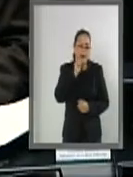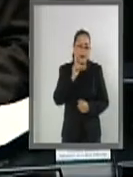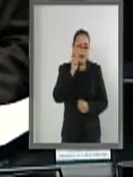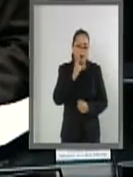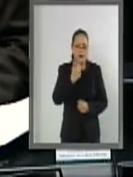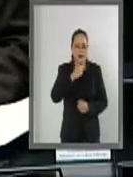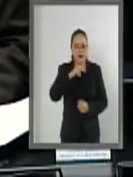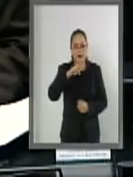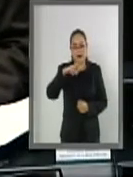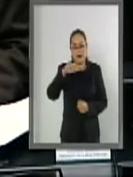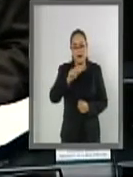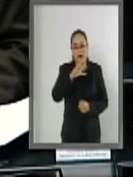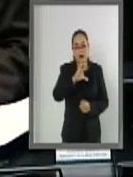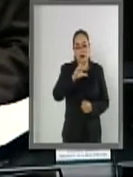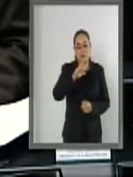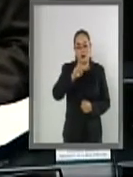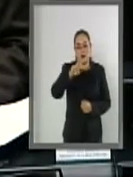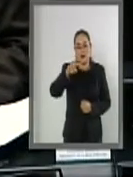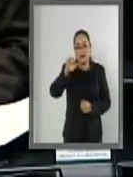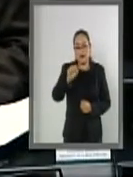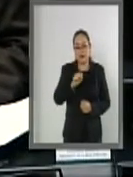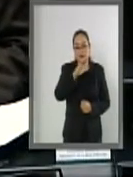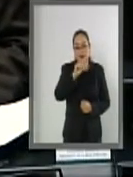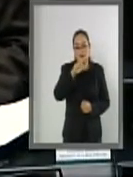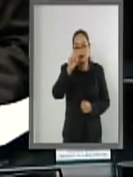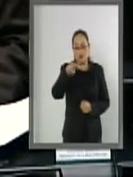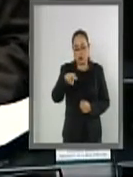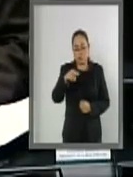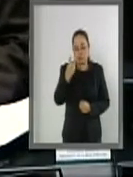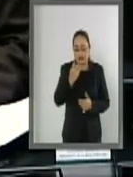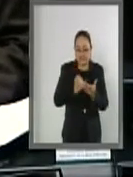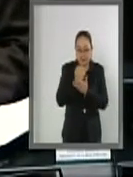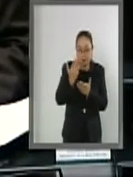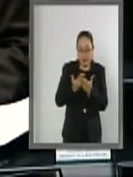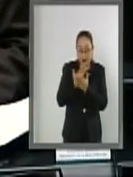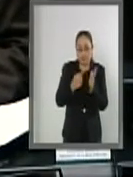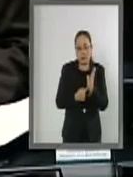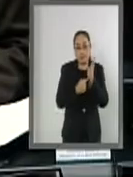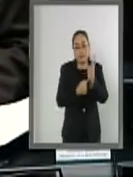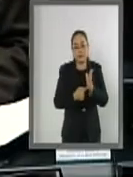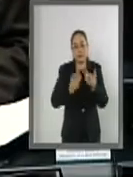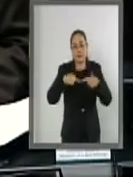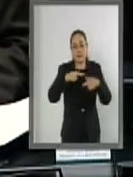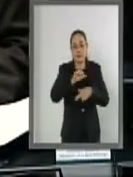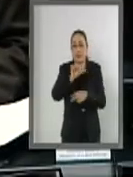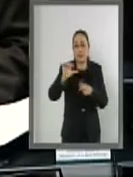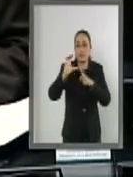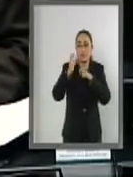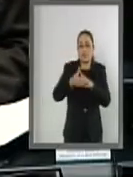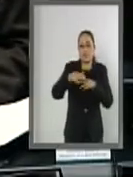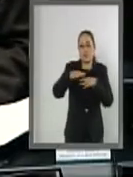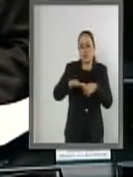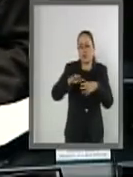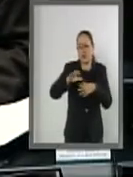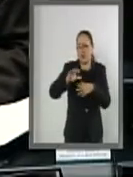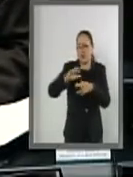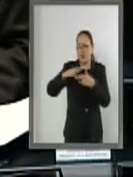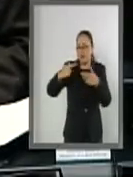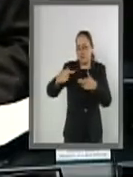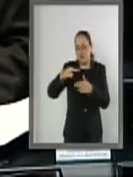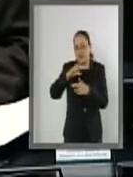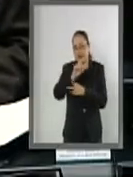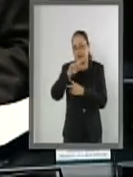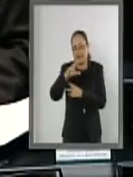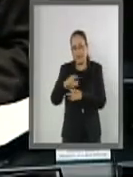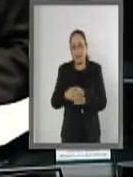Gabriela Cuevas Barrón para presentar el dictamen a nombre de la Comisión de Relaciones Exteriores.